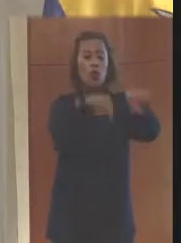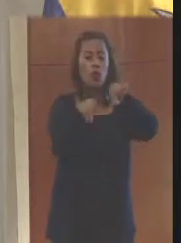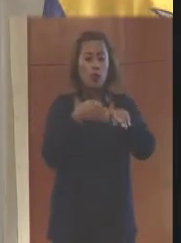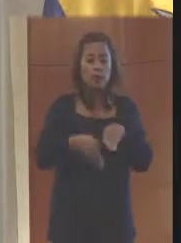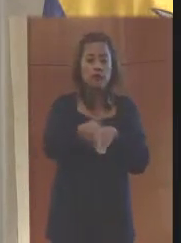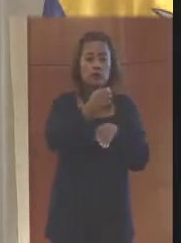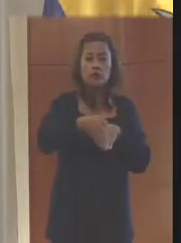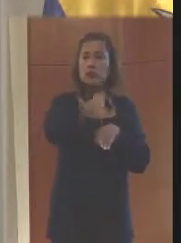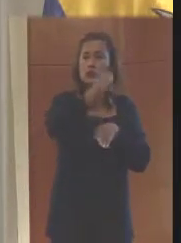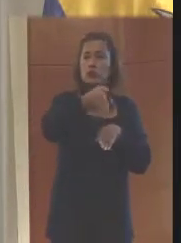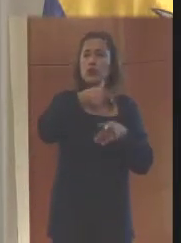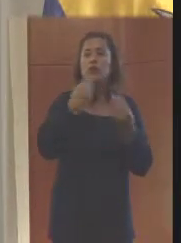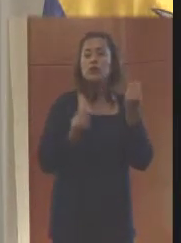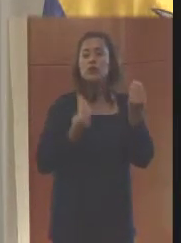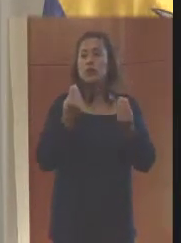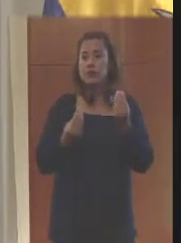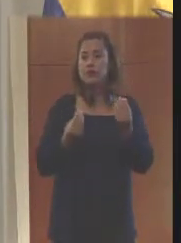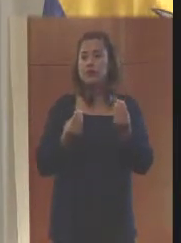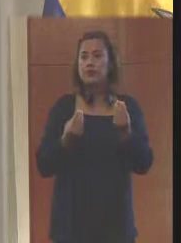de los que…